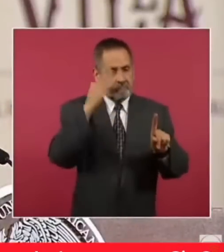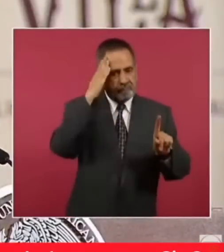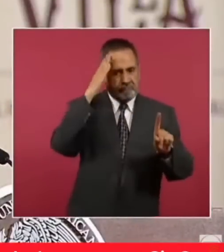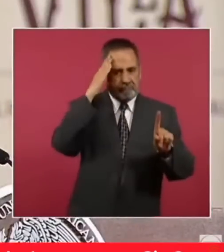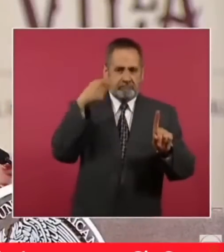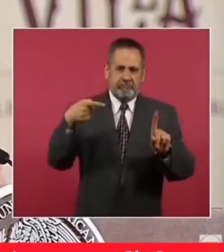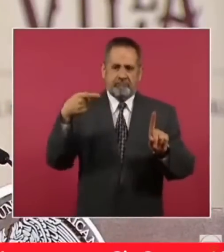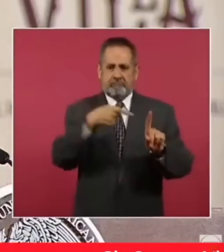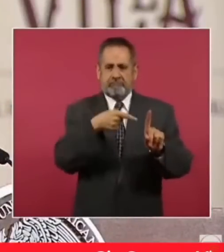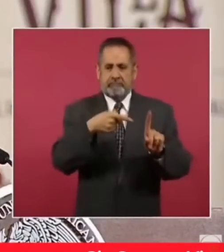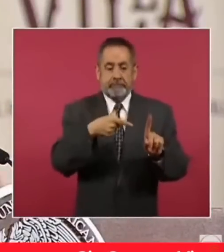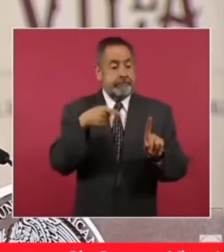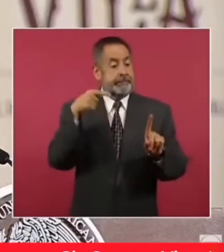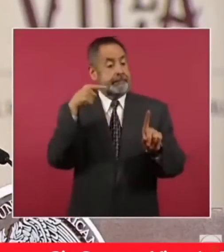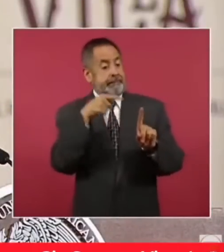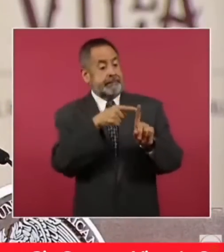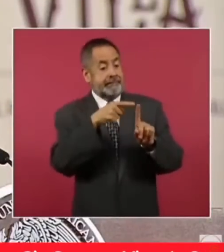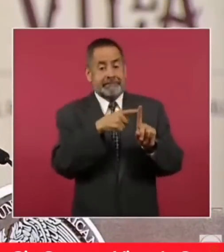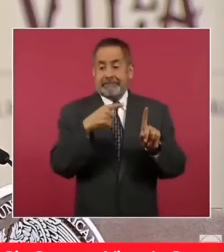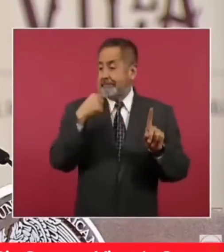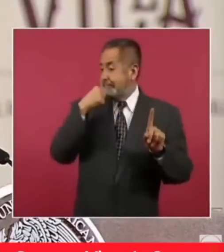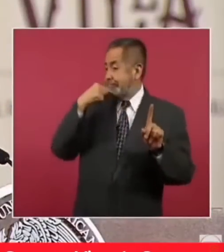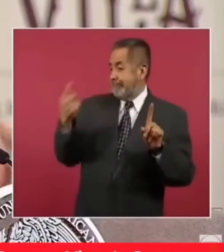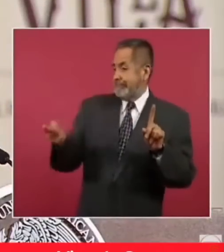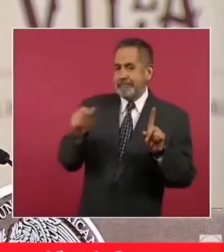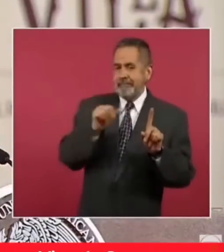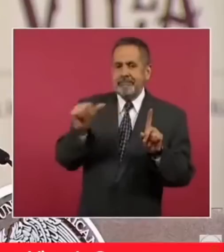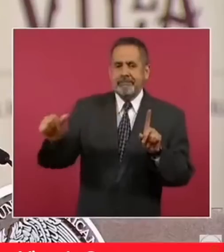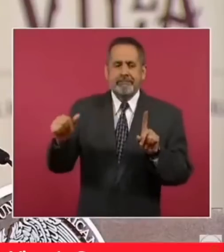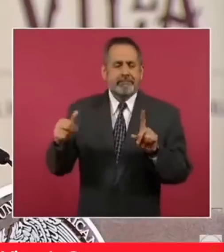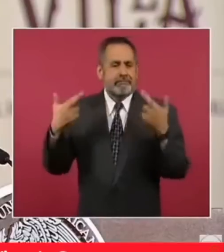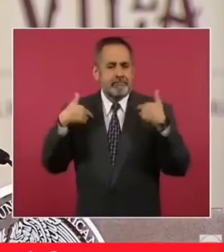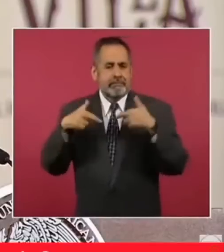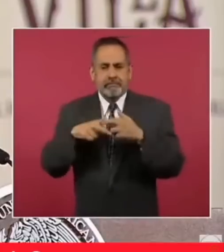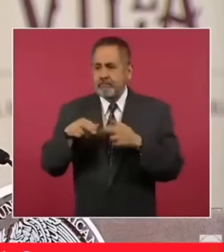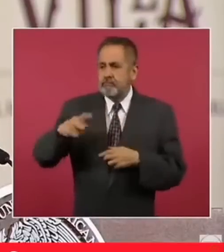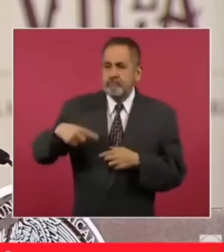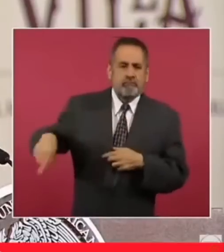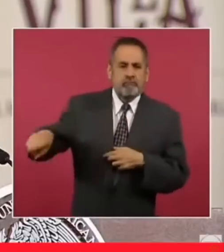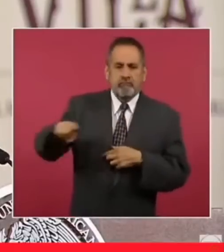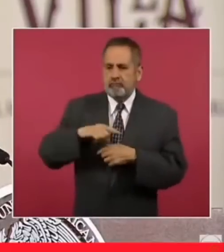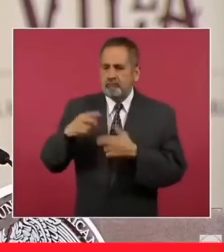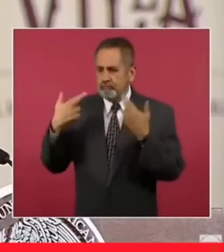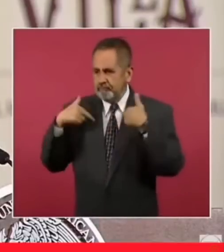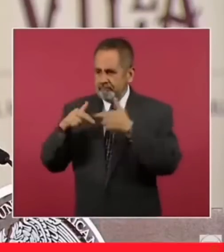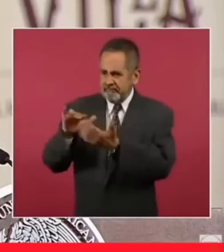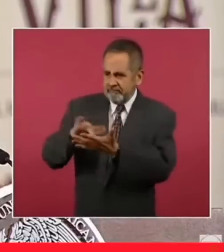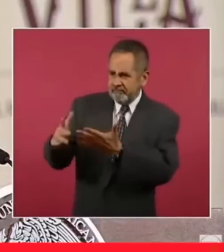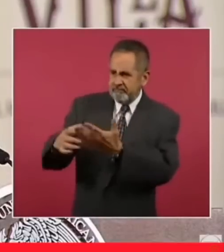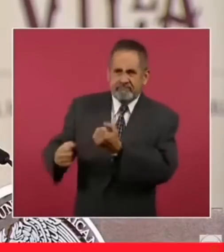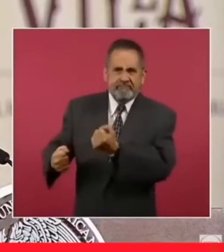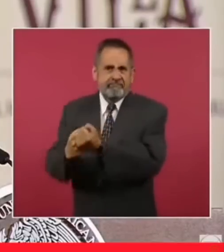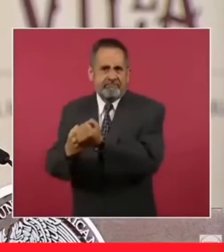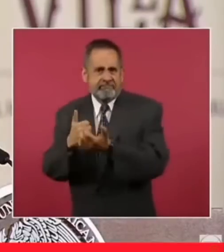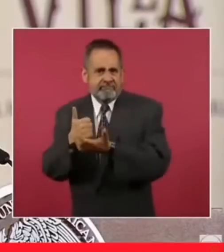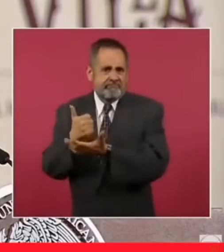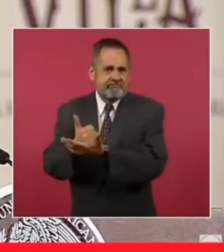fue quien le dijo a los maestros, uno de los pilares de este país, quienes